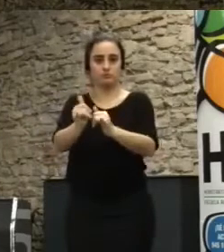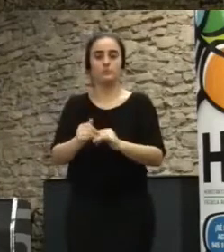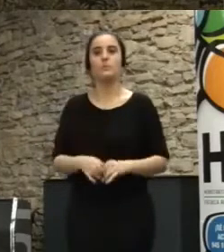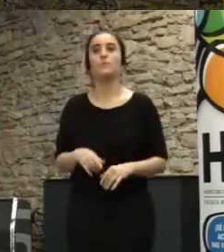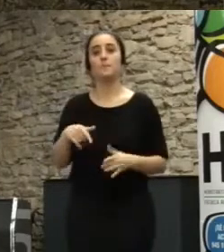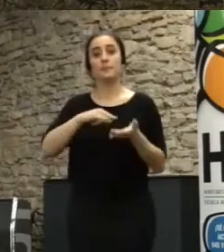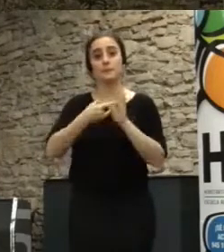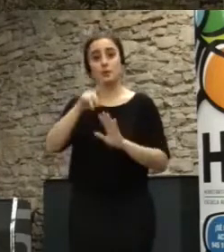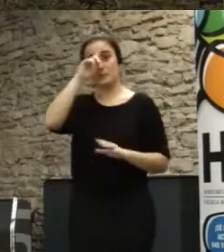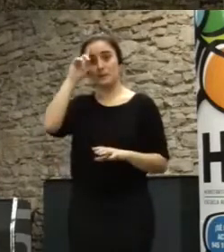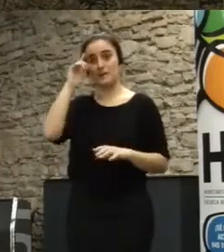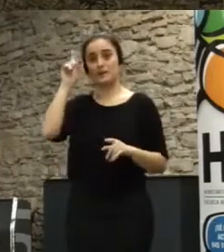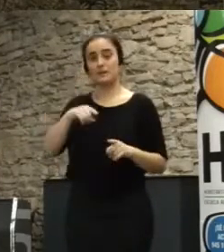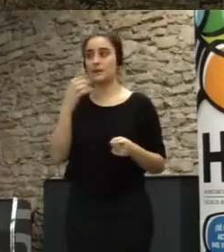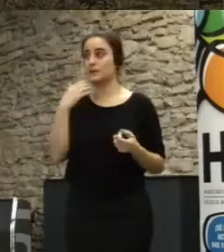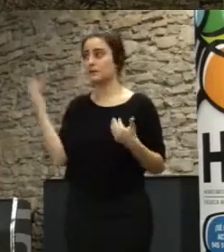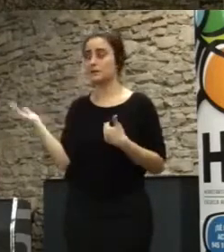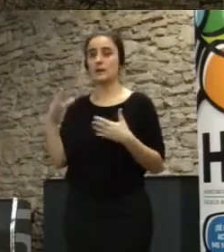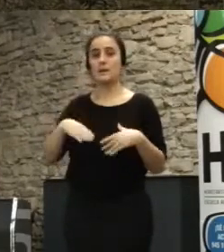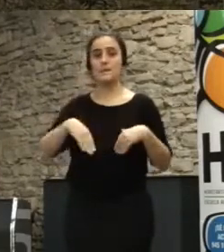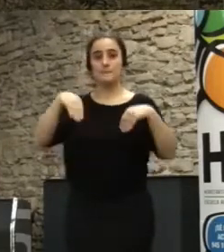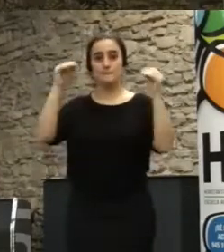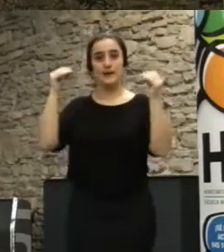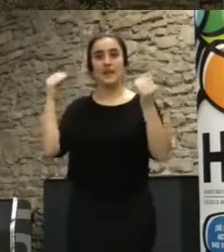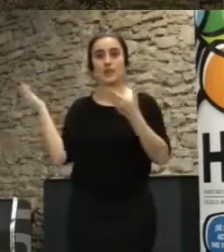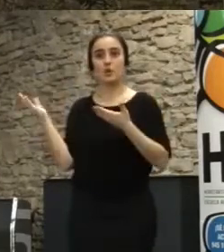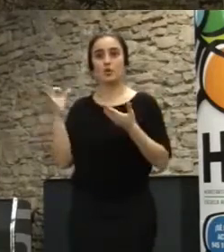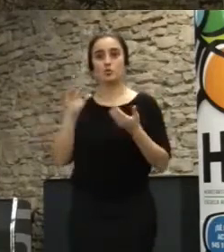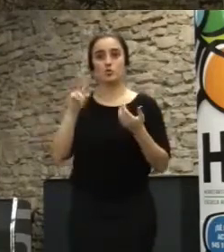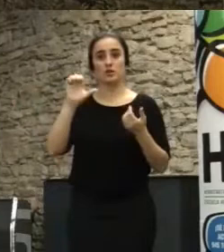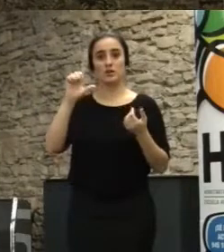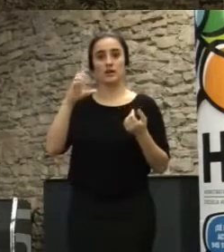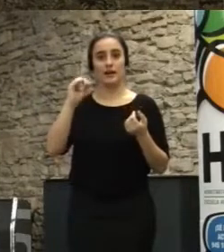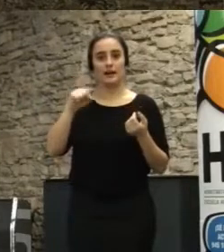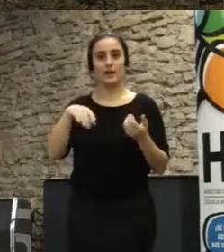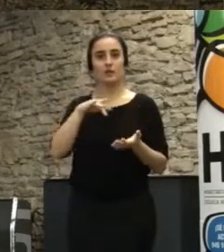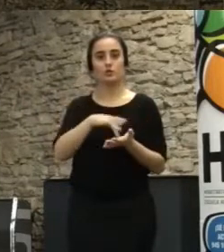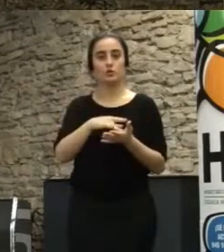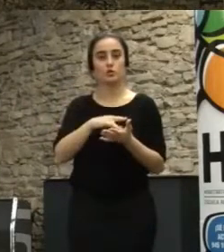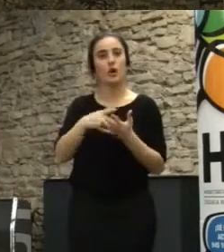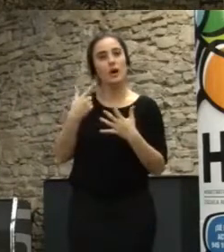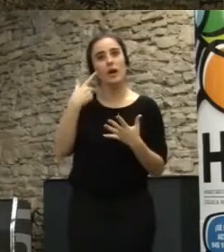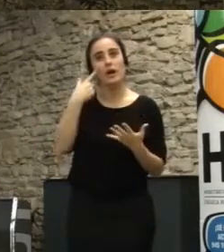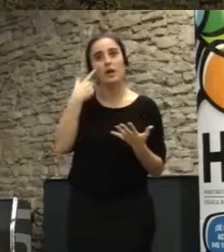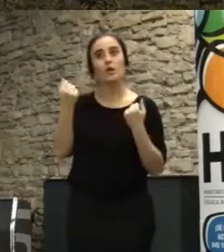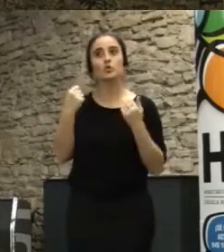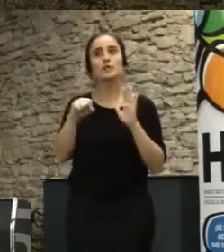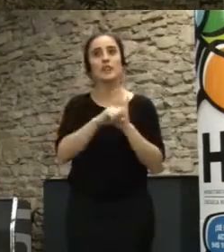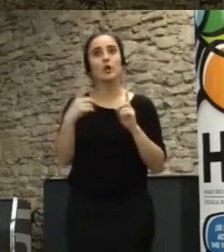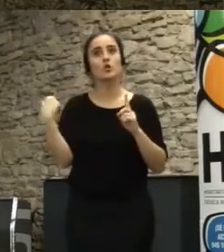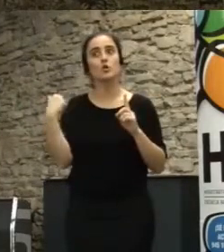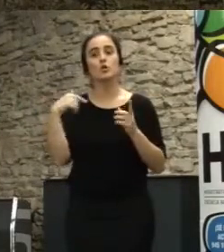proyecto de Madrid también que es el Palacio de Sueca que es un palacio de plena ilustración 1790 y pico que está